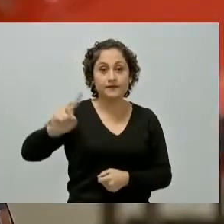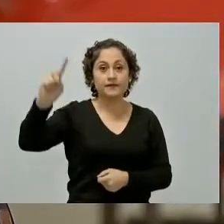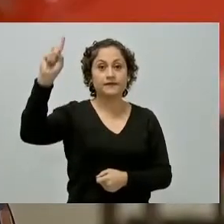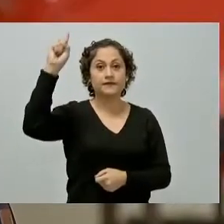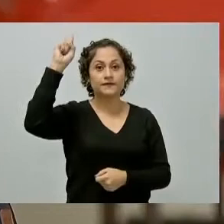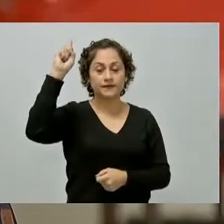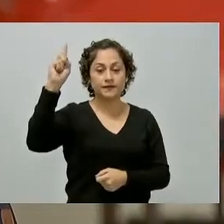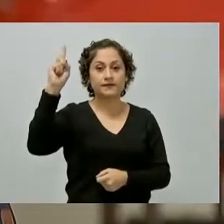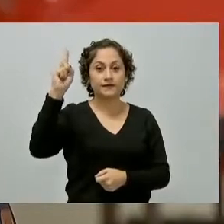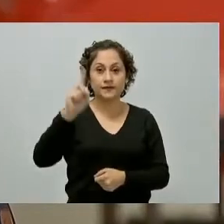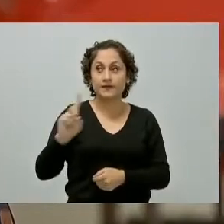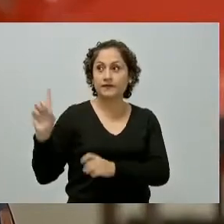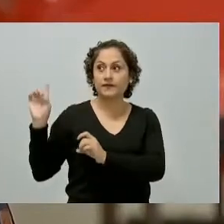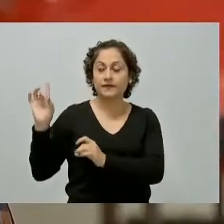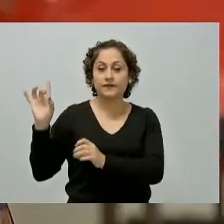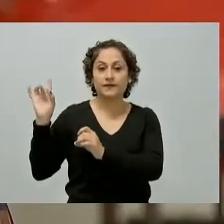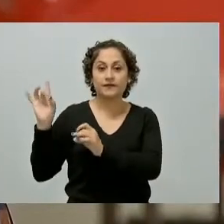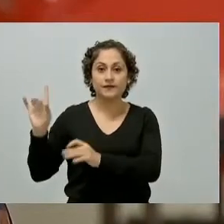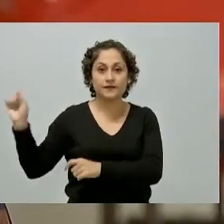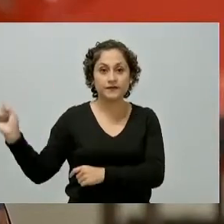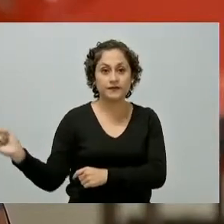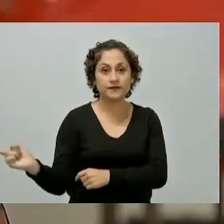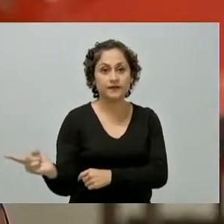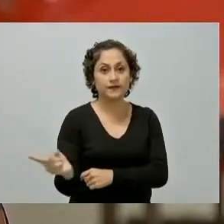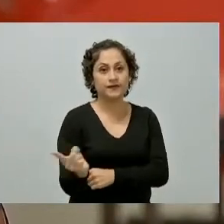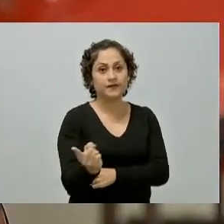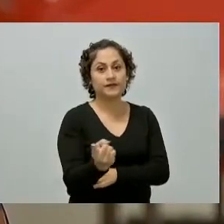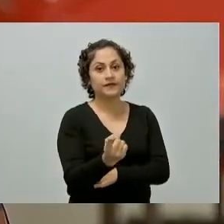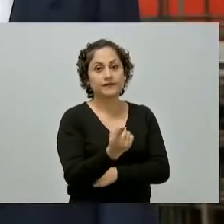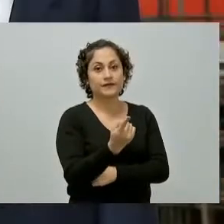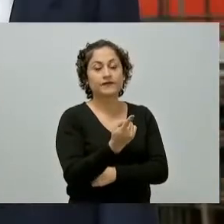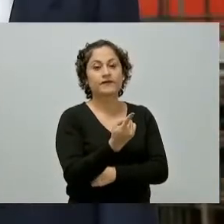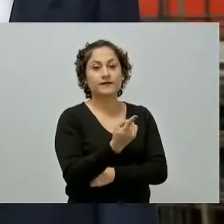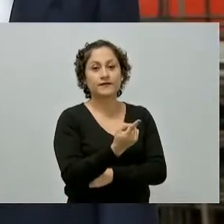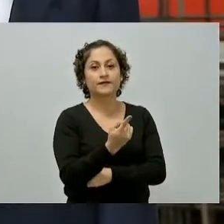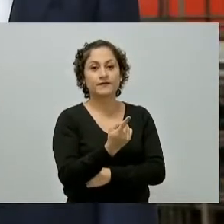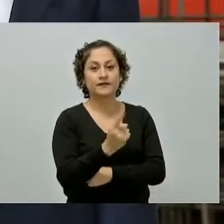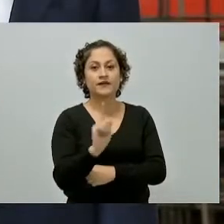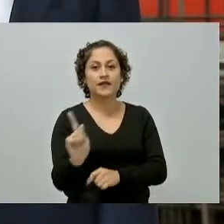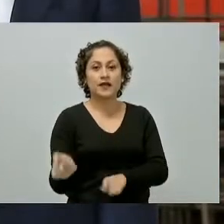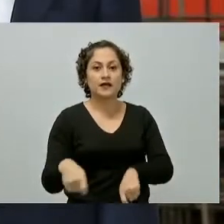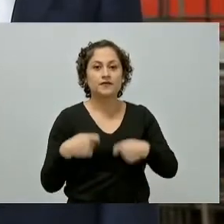Gracias por ver el video.